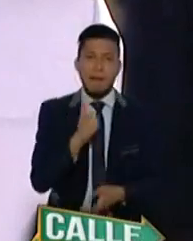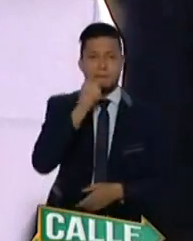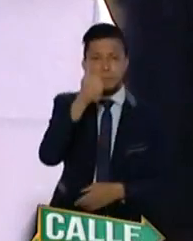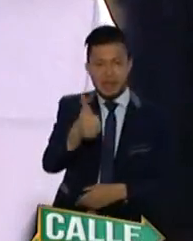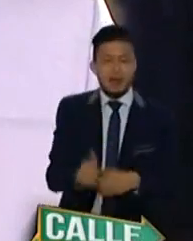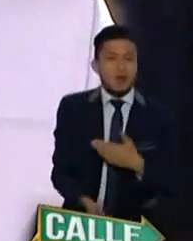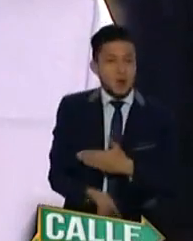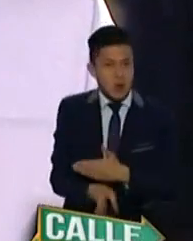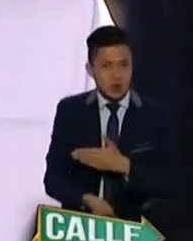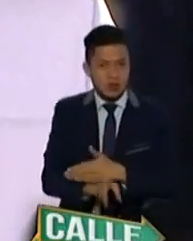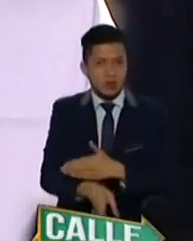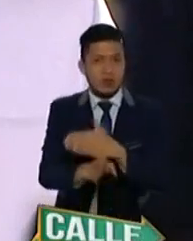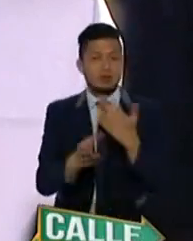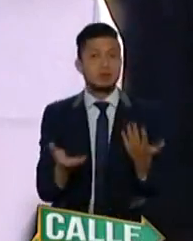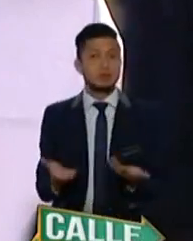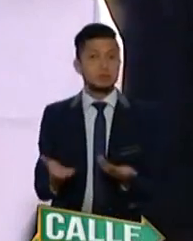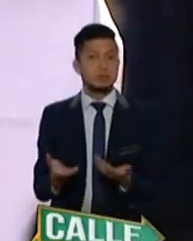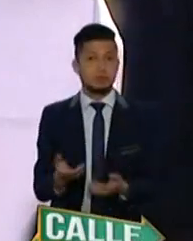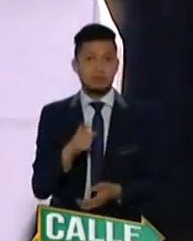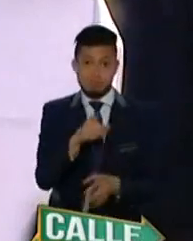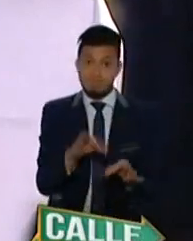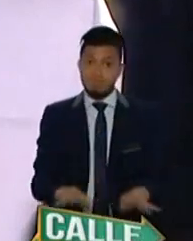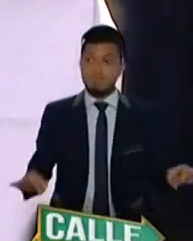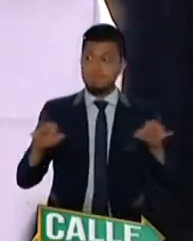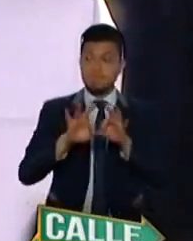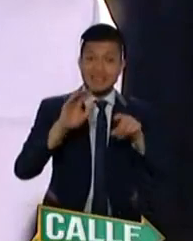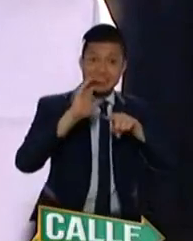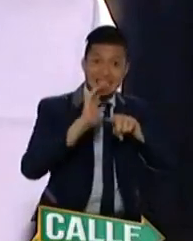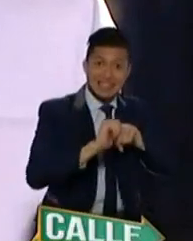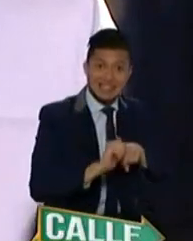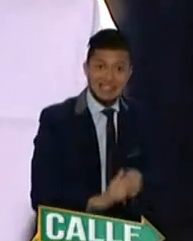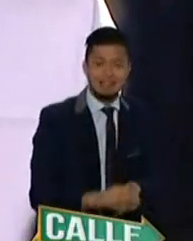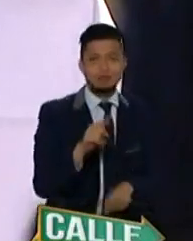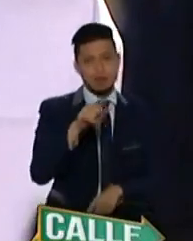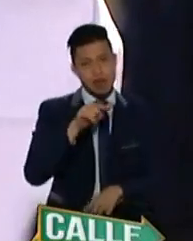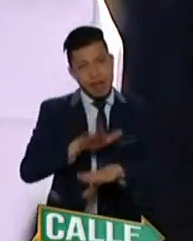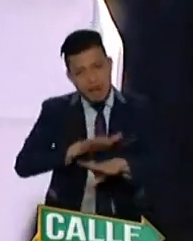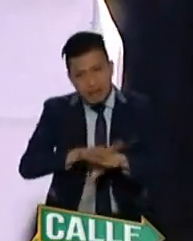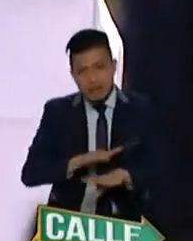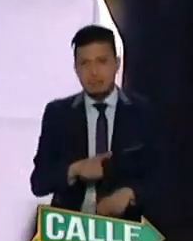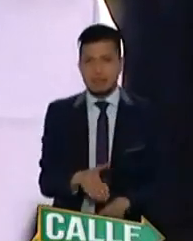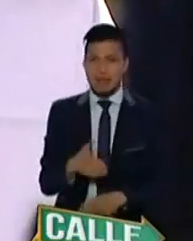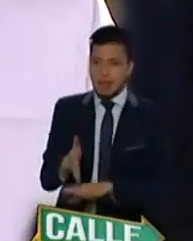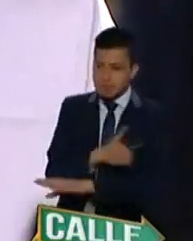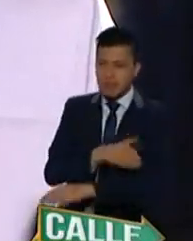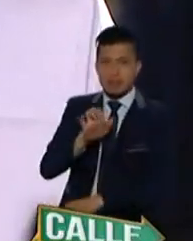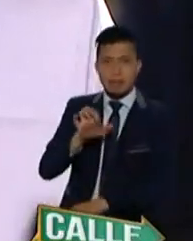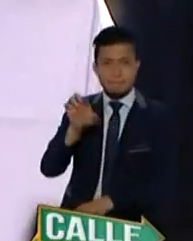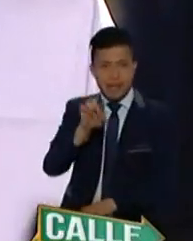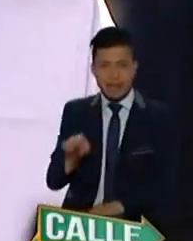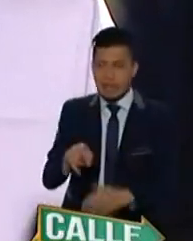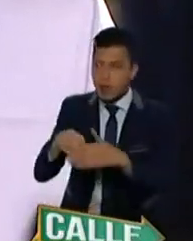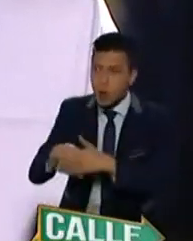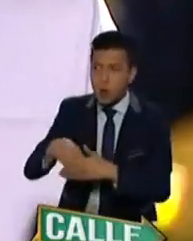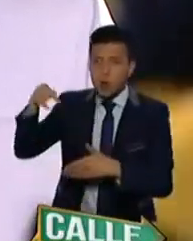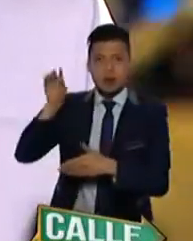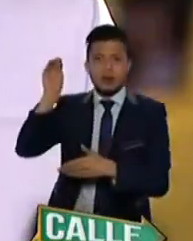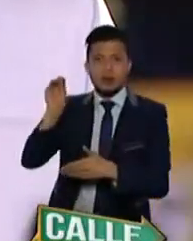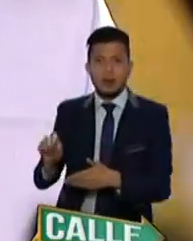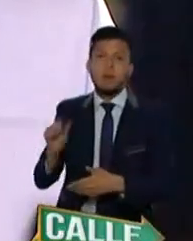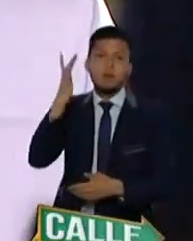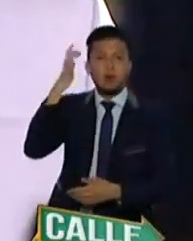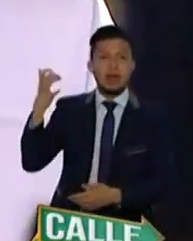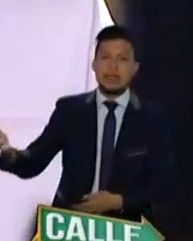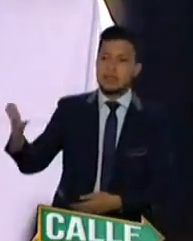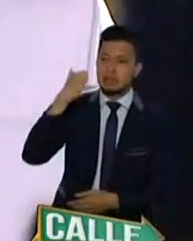jornada. Esto es muy importante porque como toca agendar, por eso les decía ahorita que actualicen sus datos, porque toca llamar a cada uno, agendarlo,